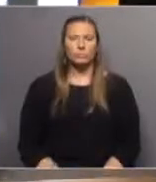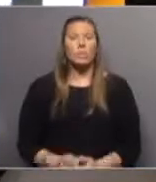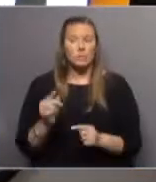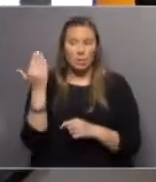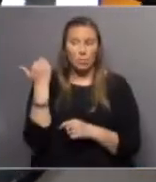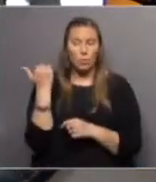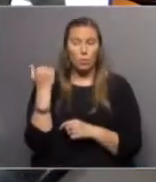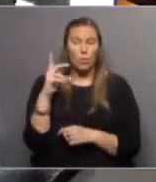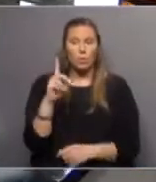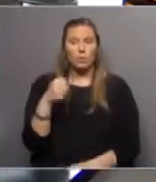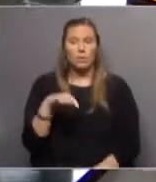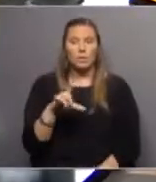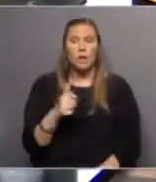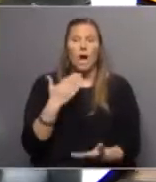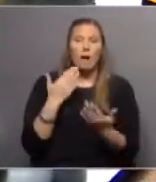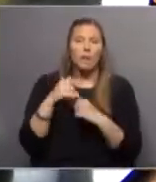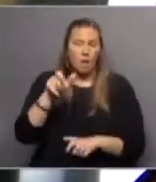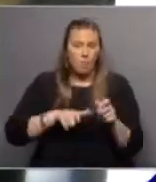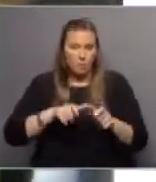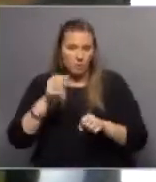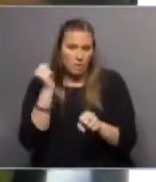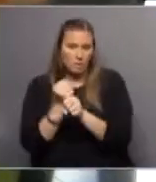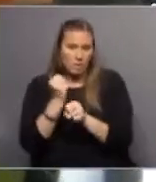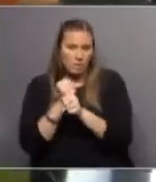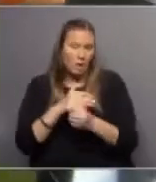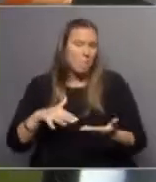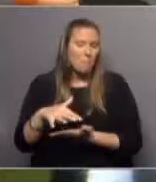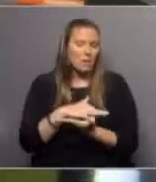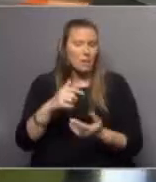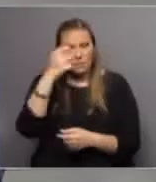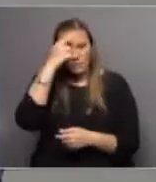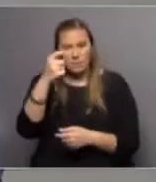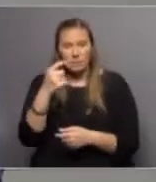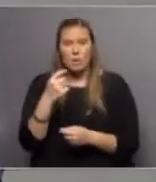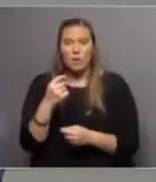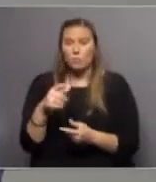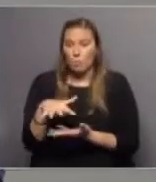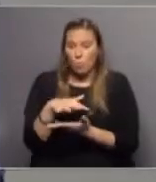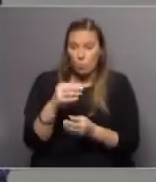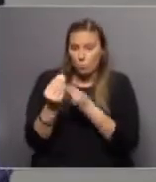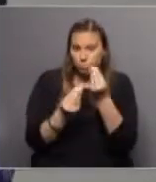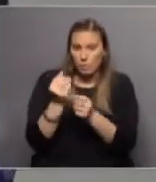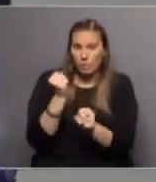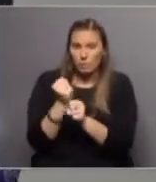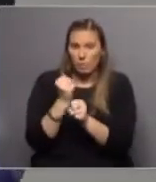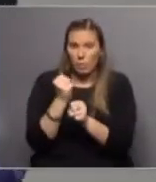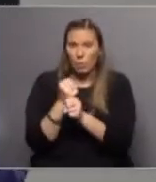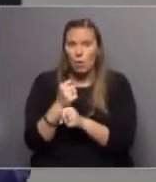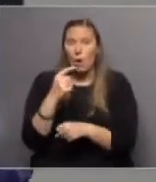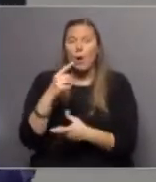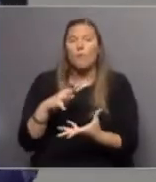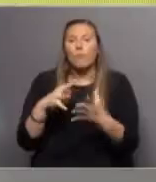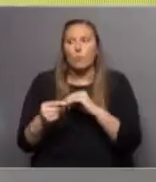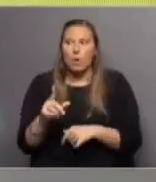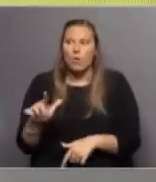Hace un rato, Daniela, cuando hablabas de la cantidad de gente que trabajaba en el Parque de la Ciencia, se trata de puestos de trabajo que tienen un perfil que no se encuentra en demasiados